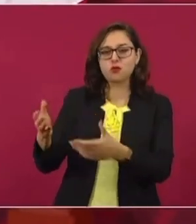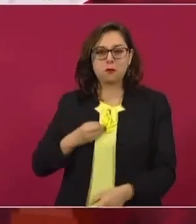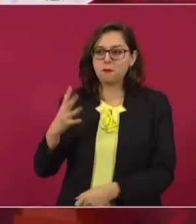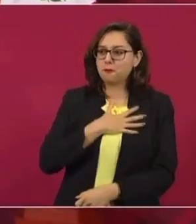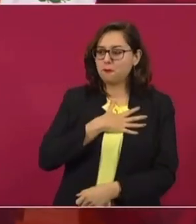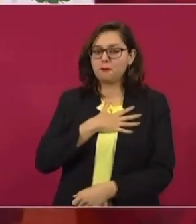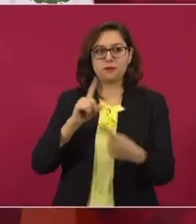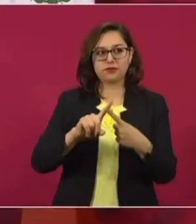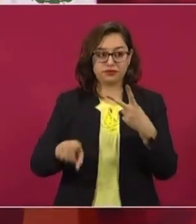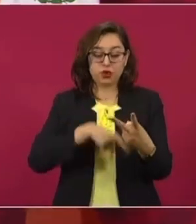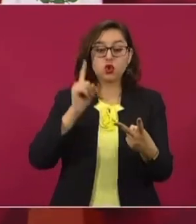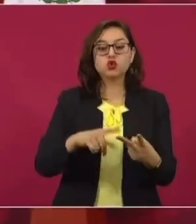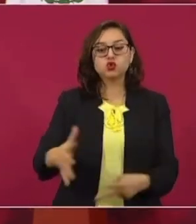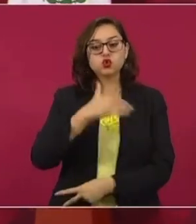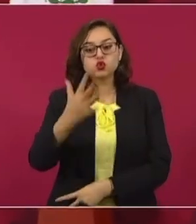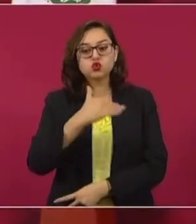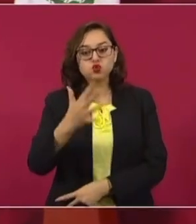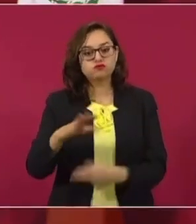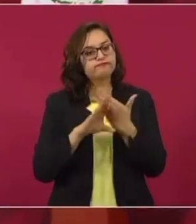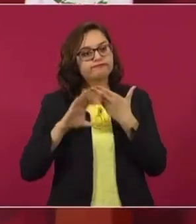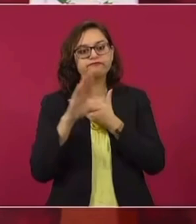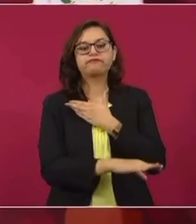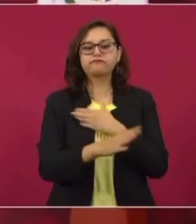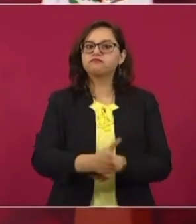Lo segundo, cero corrupción y cero impunidad.